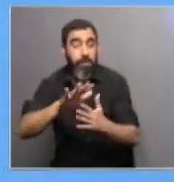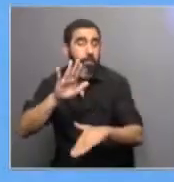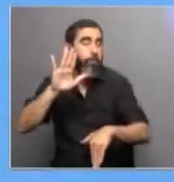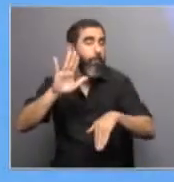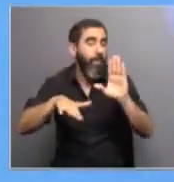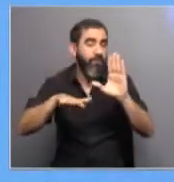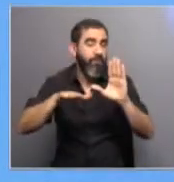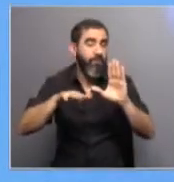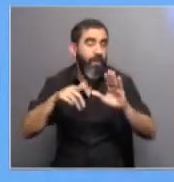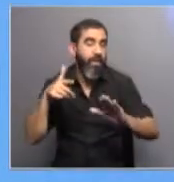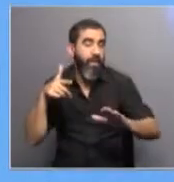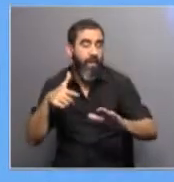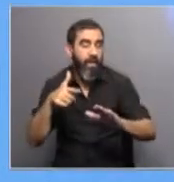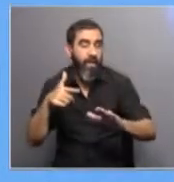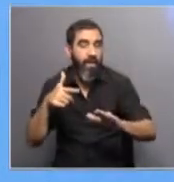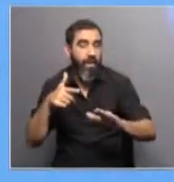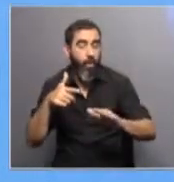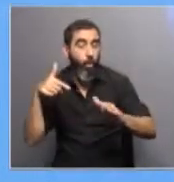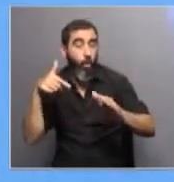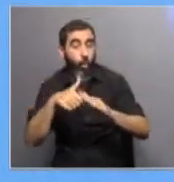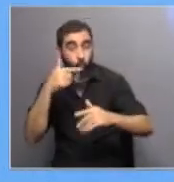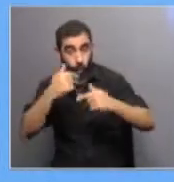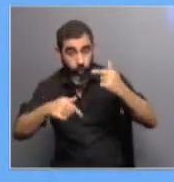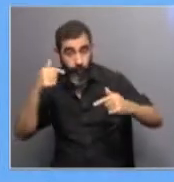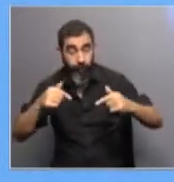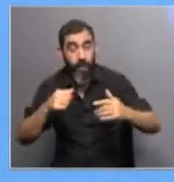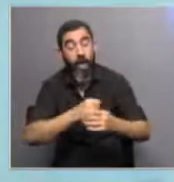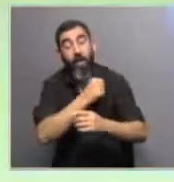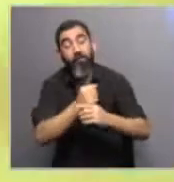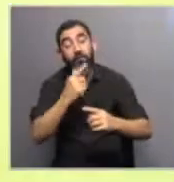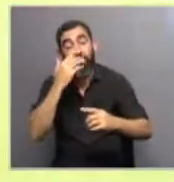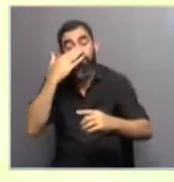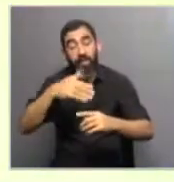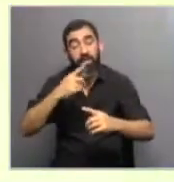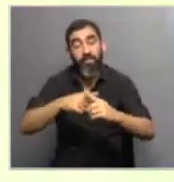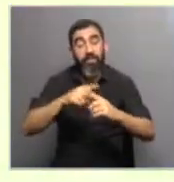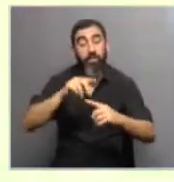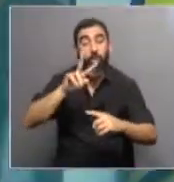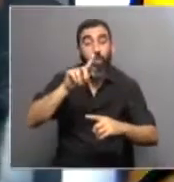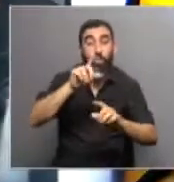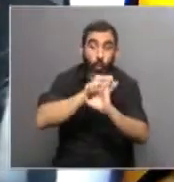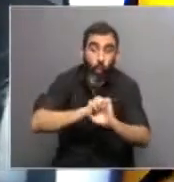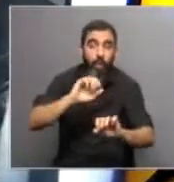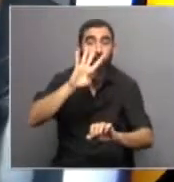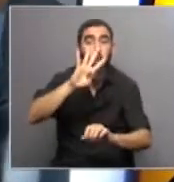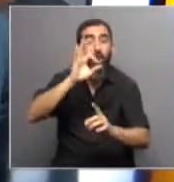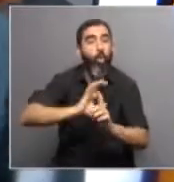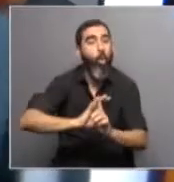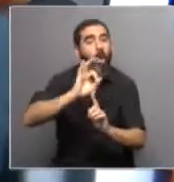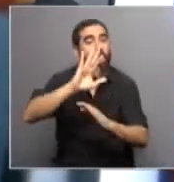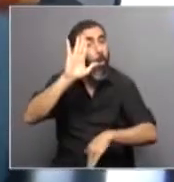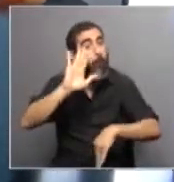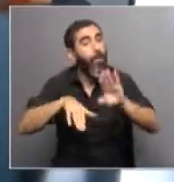uso de combustibles fósiles, bueno, hay algunos modelos que para fin del siglo XXI da un aumento mayor a 4 grados de lo que tenemos